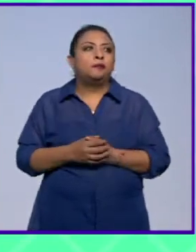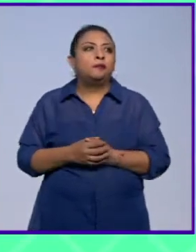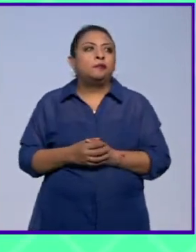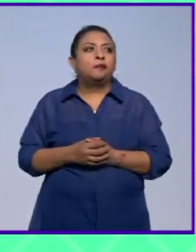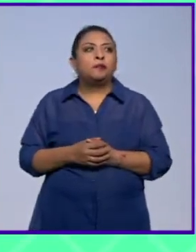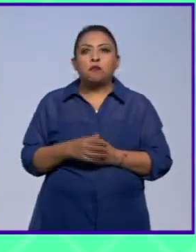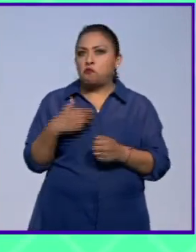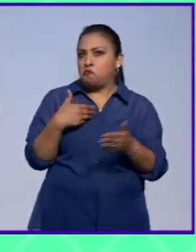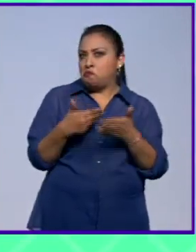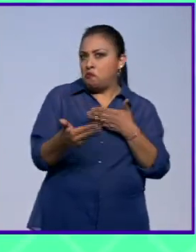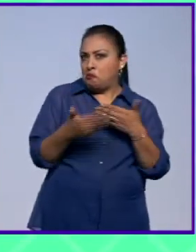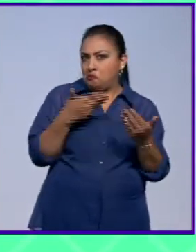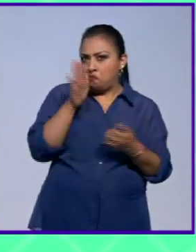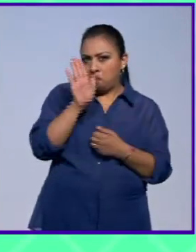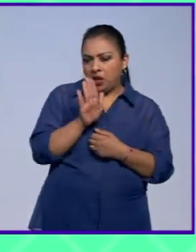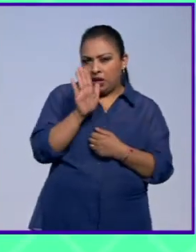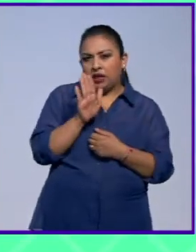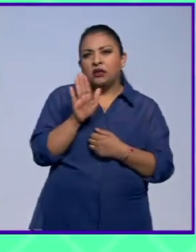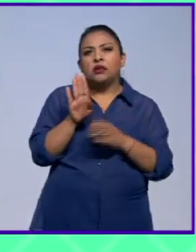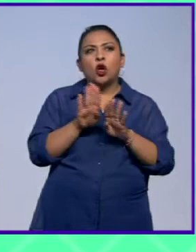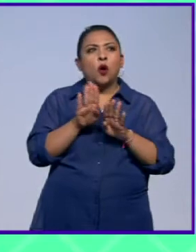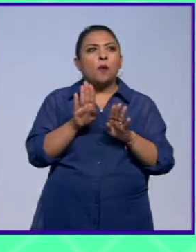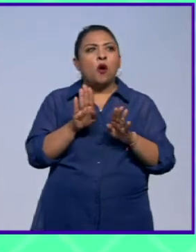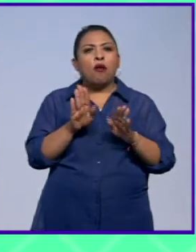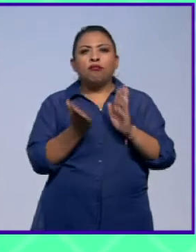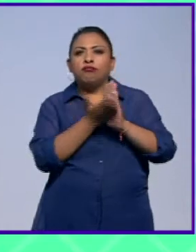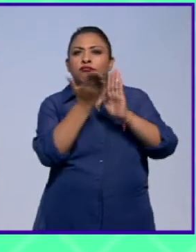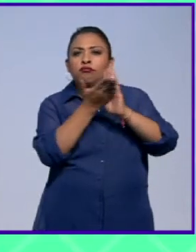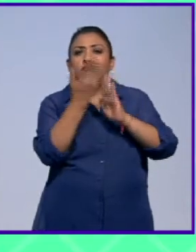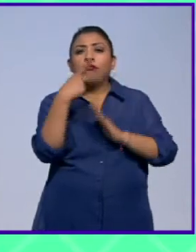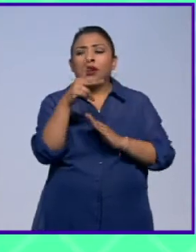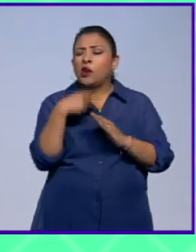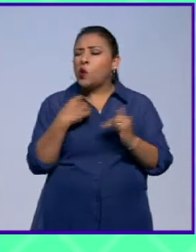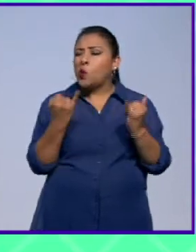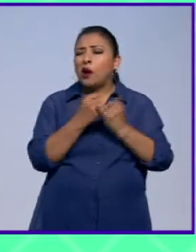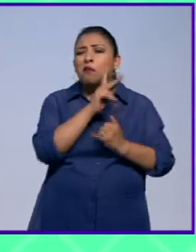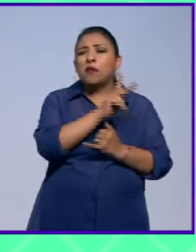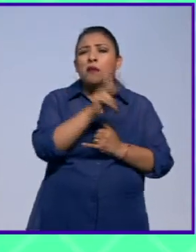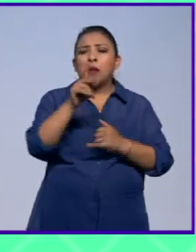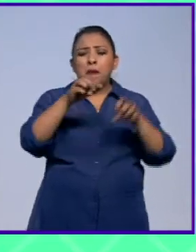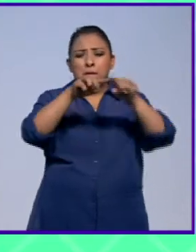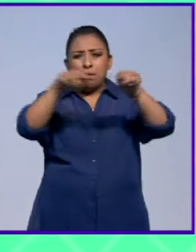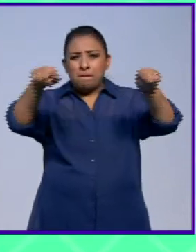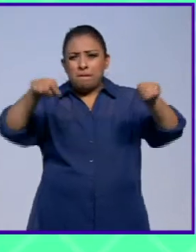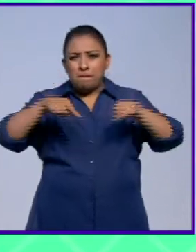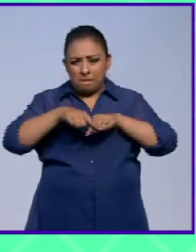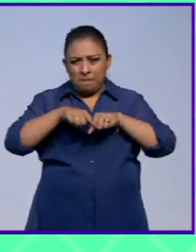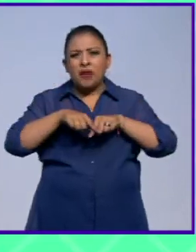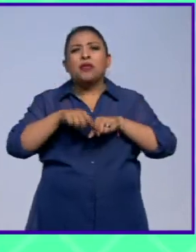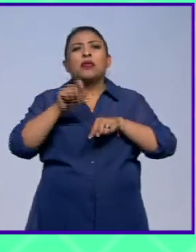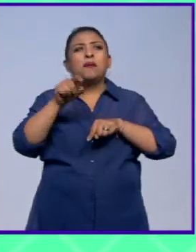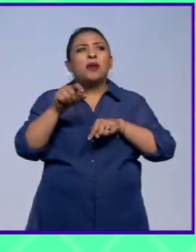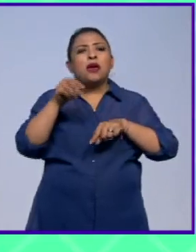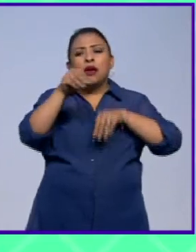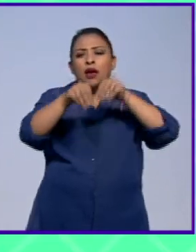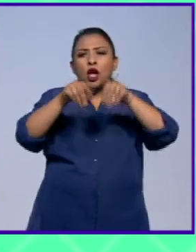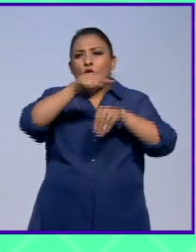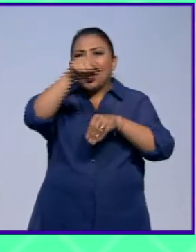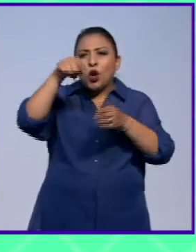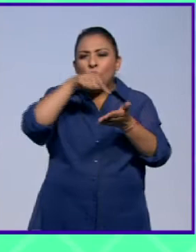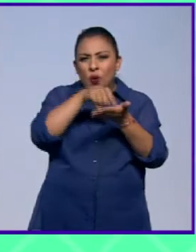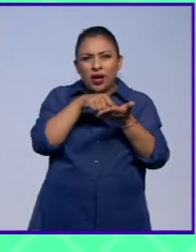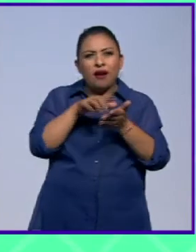hasta moderno en cuanto a su estructura pero recrea justo las medidas y la disposición del espacio